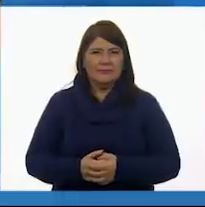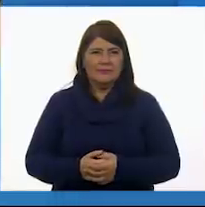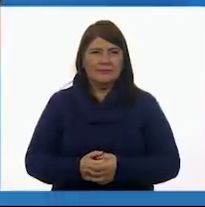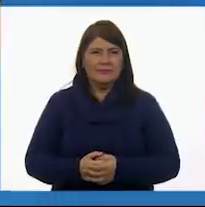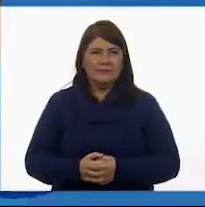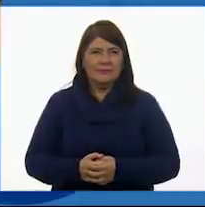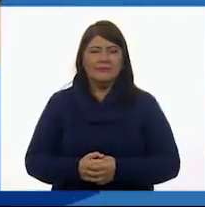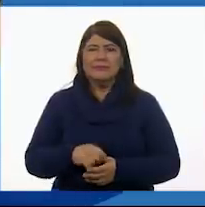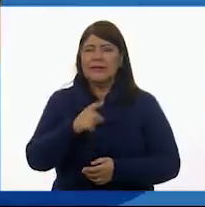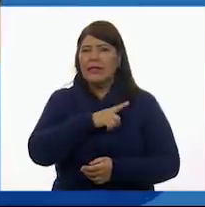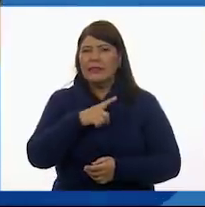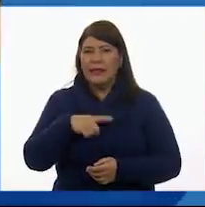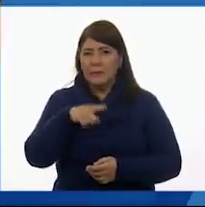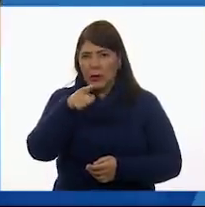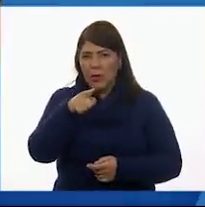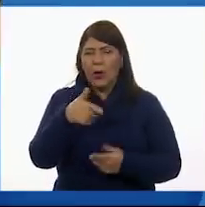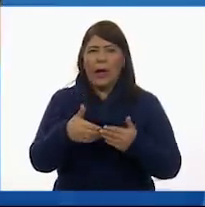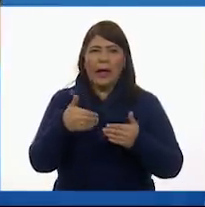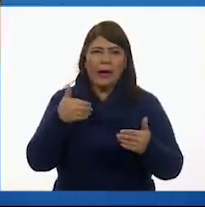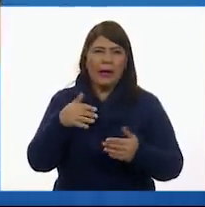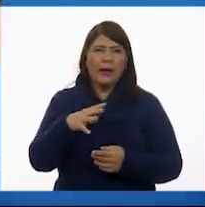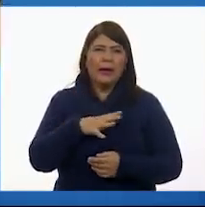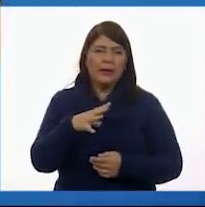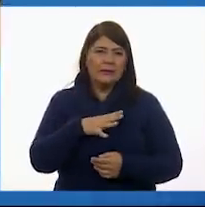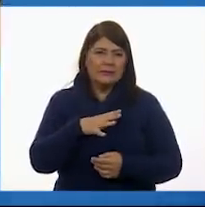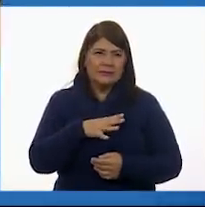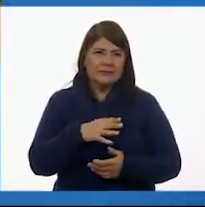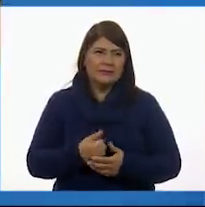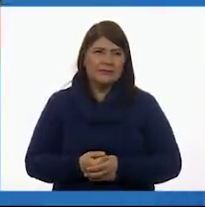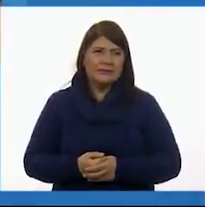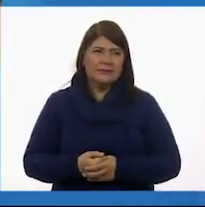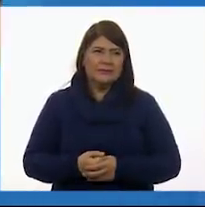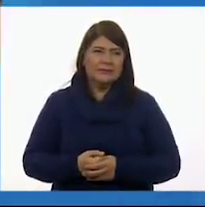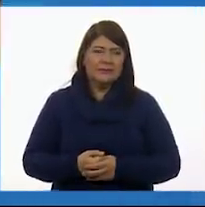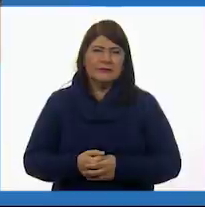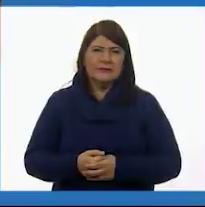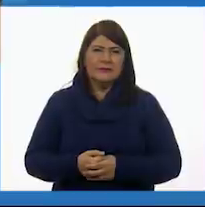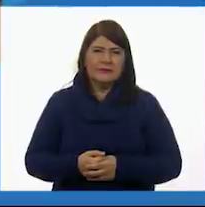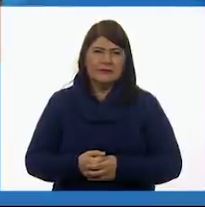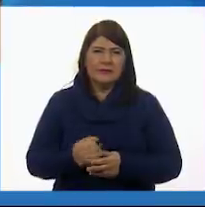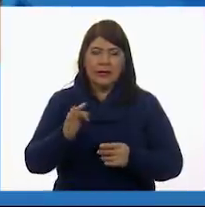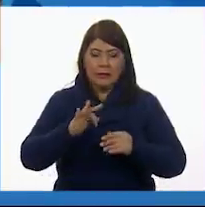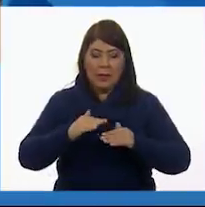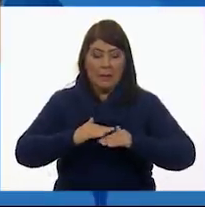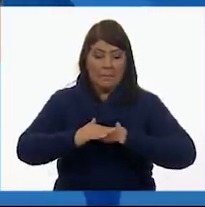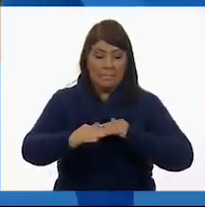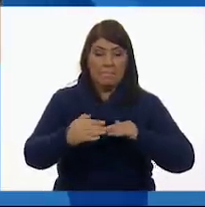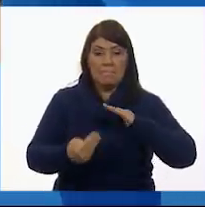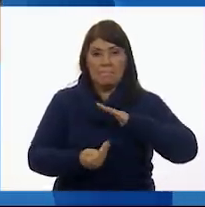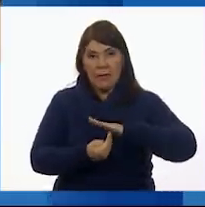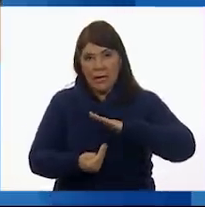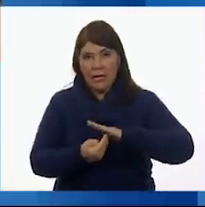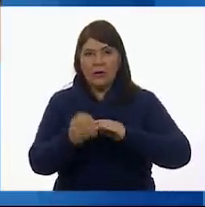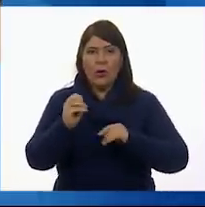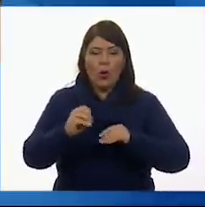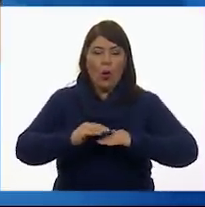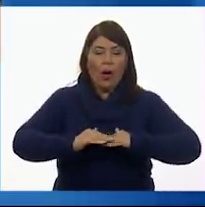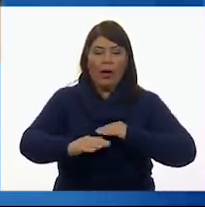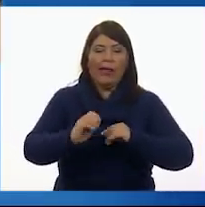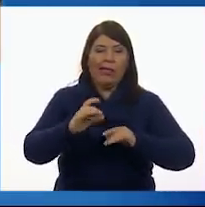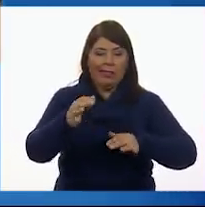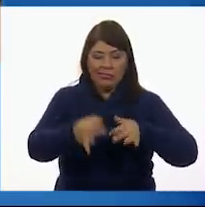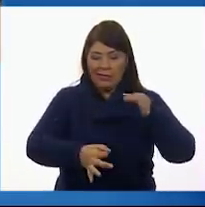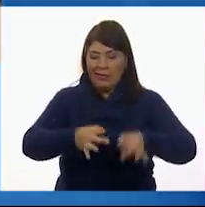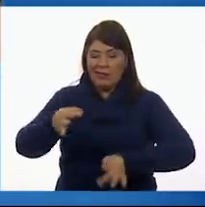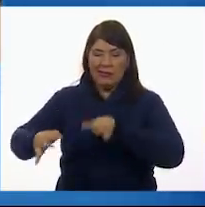Procuren también tener por ahí, pues cubrir las mesas, cubrir el piso, para no